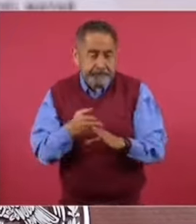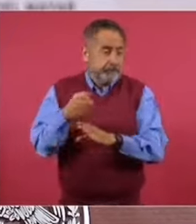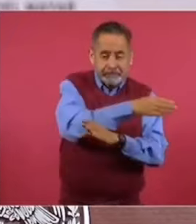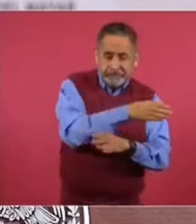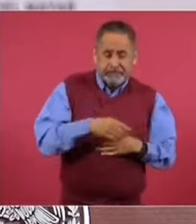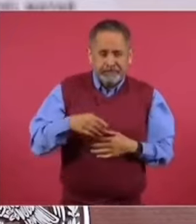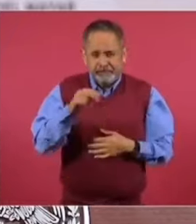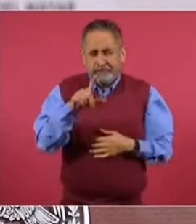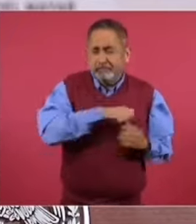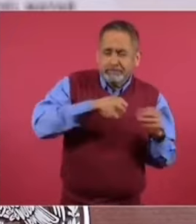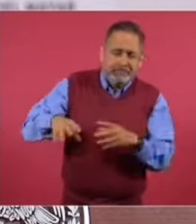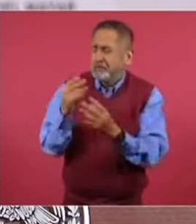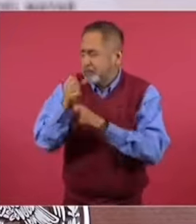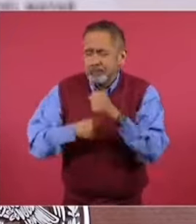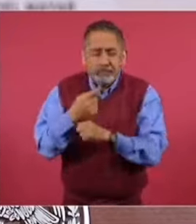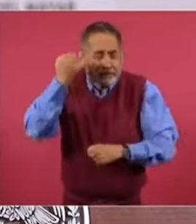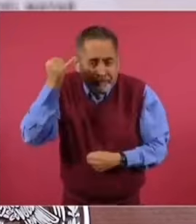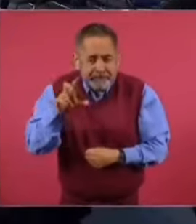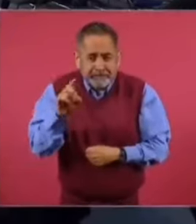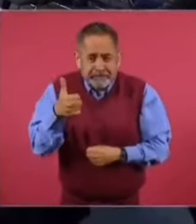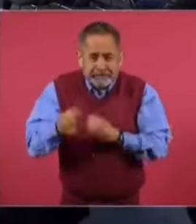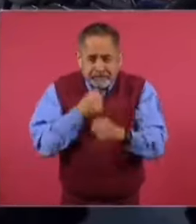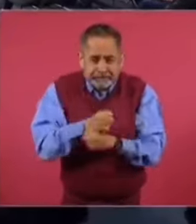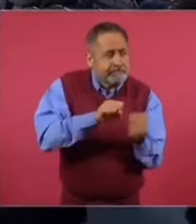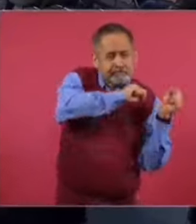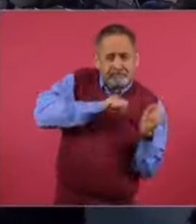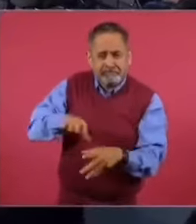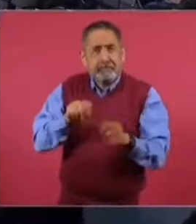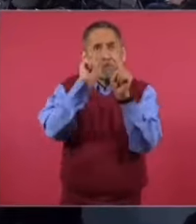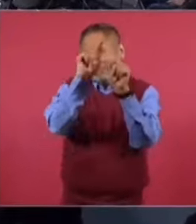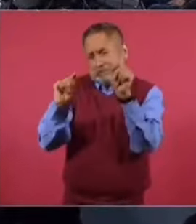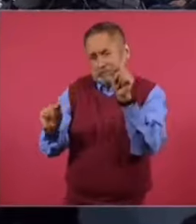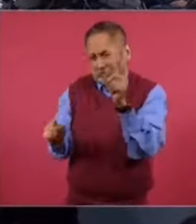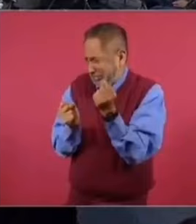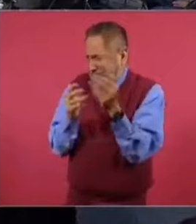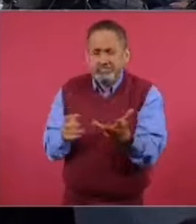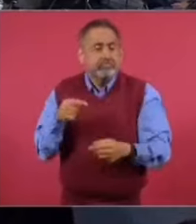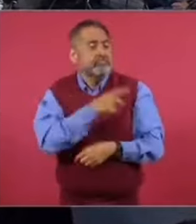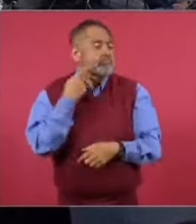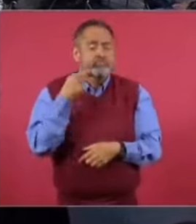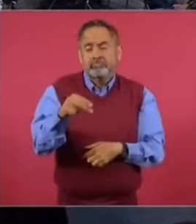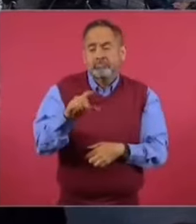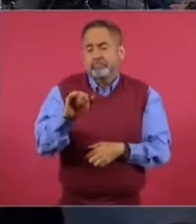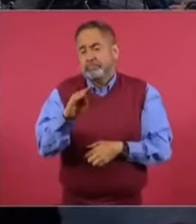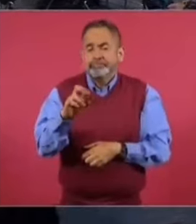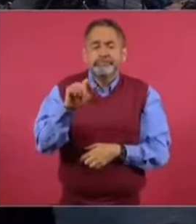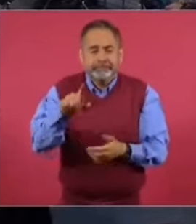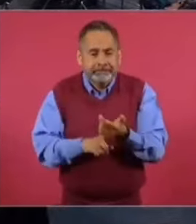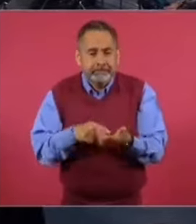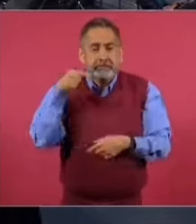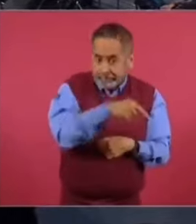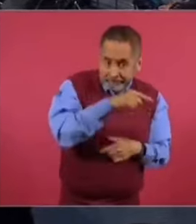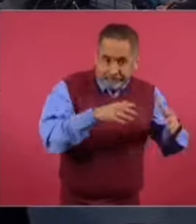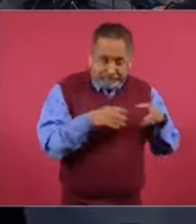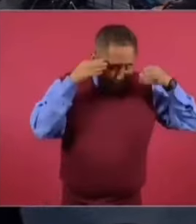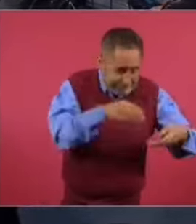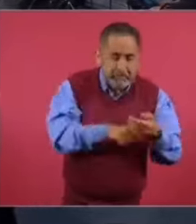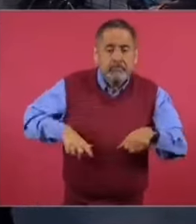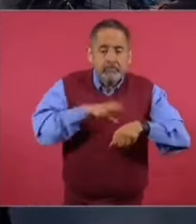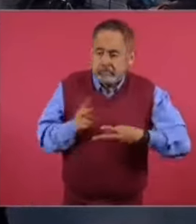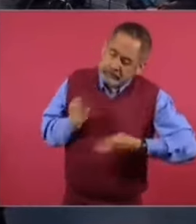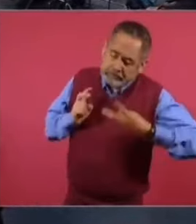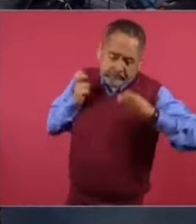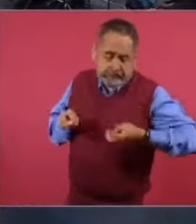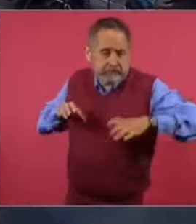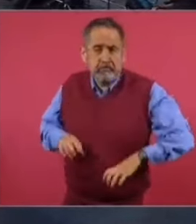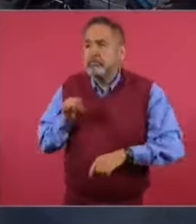mucho el rezago. Imagínense 36 años de política neoliberal o neoporfirista en que solo se dedicaron los gobernantes a